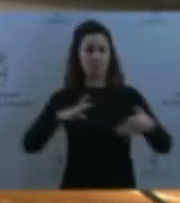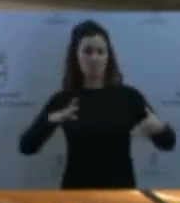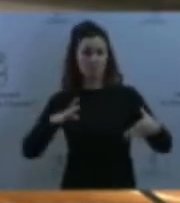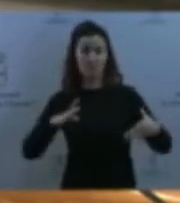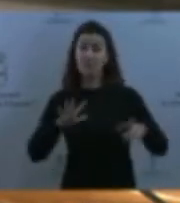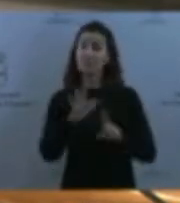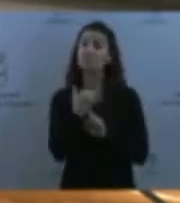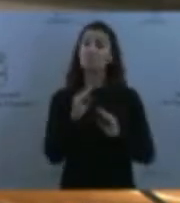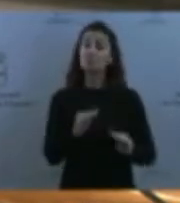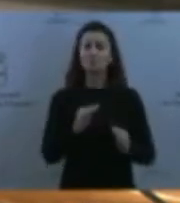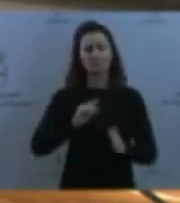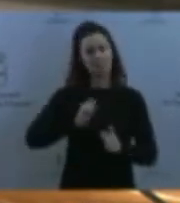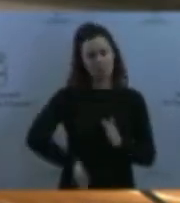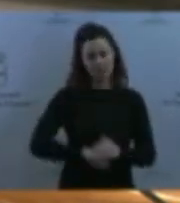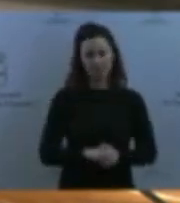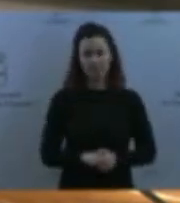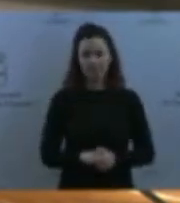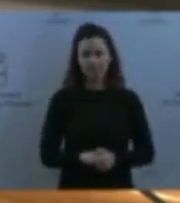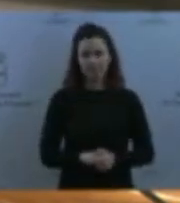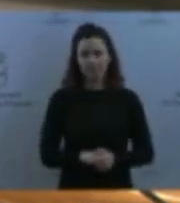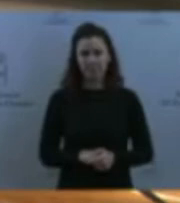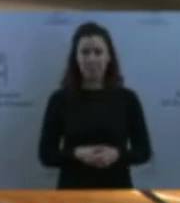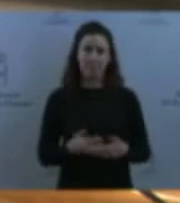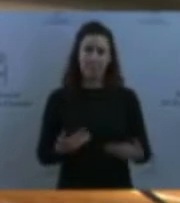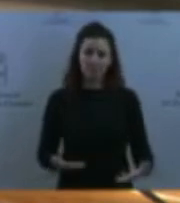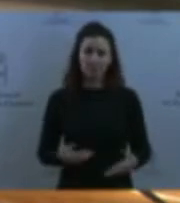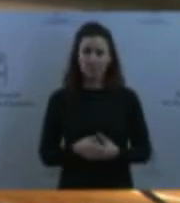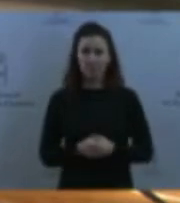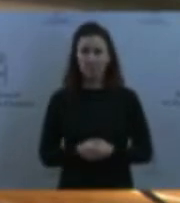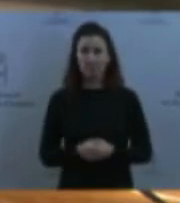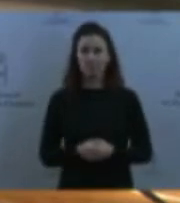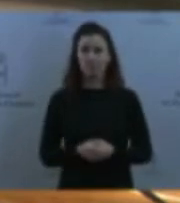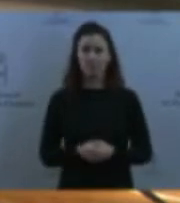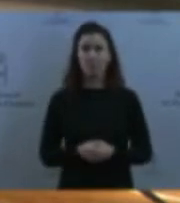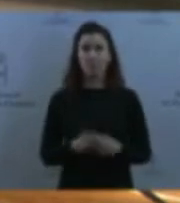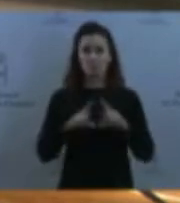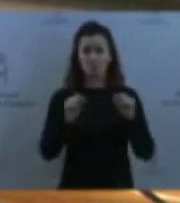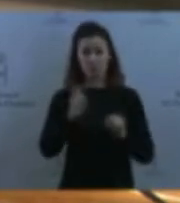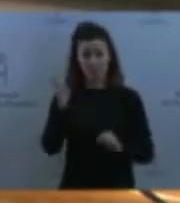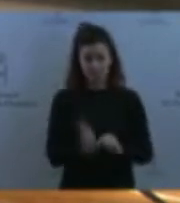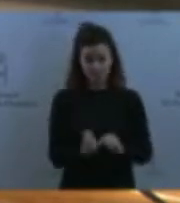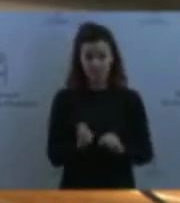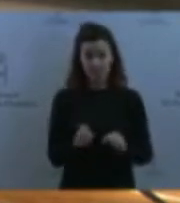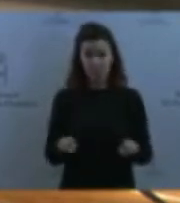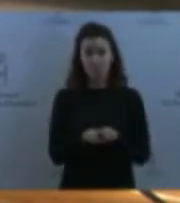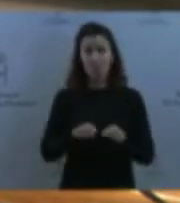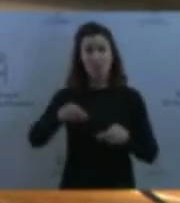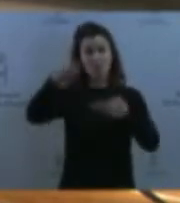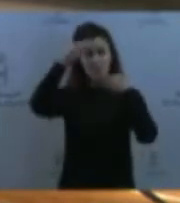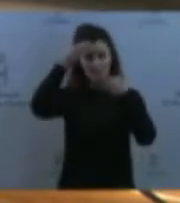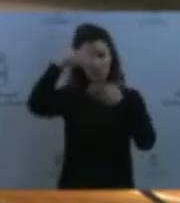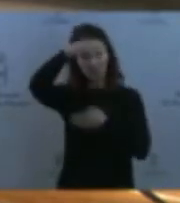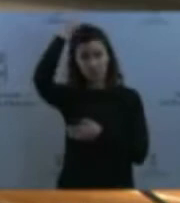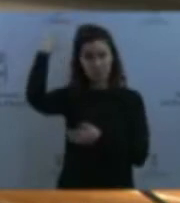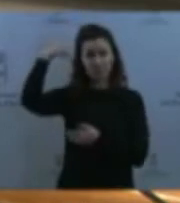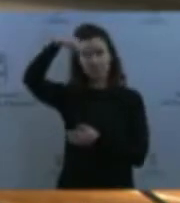La mayor parte de los que llegan a Asturias proceden del Magreb, de Marruecos y de Argelia, pero también tenemos menores